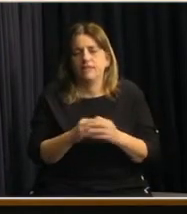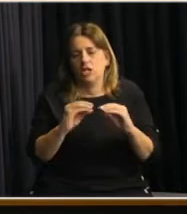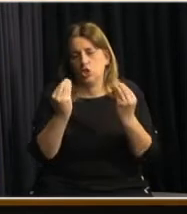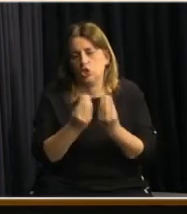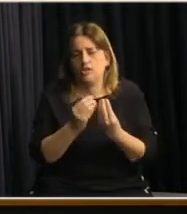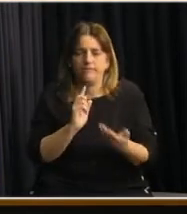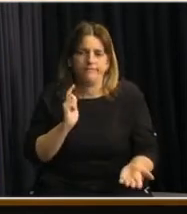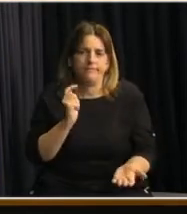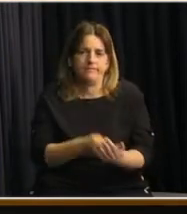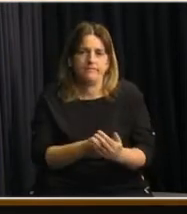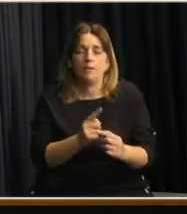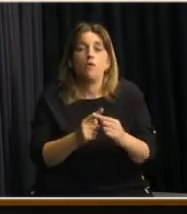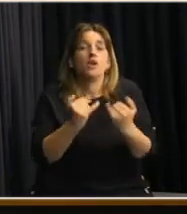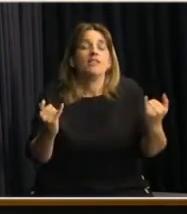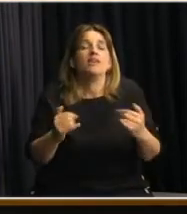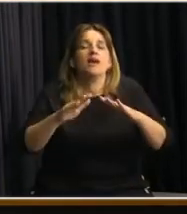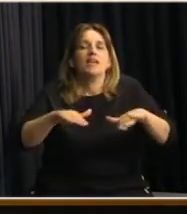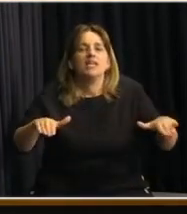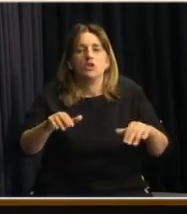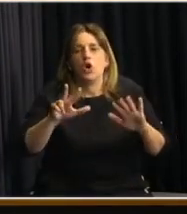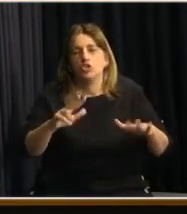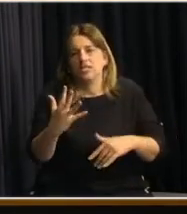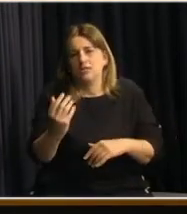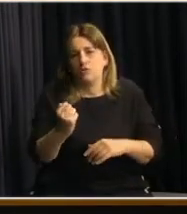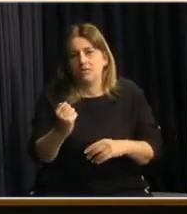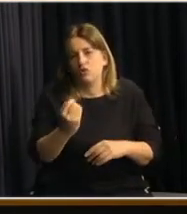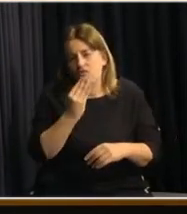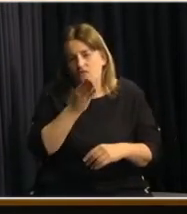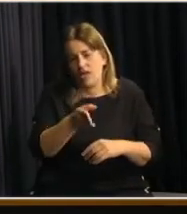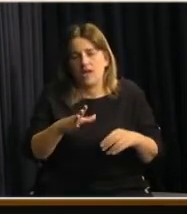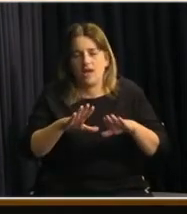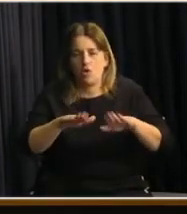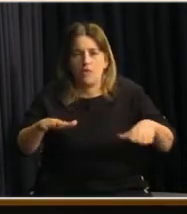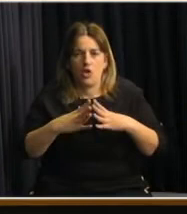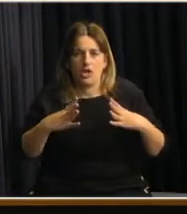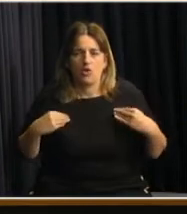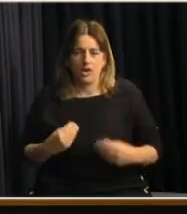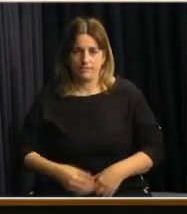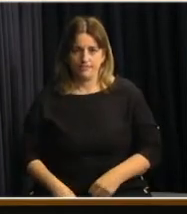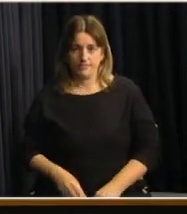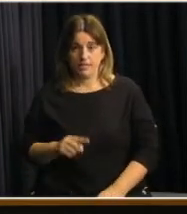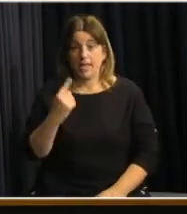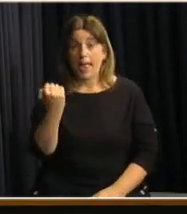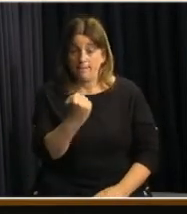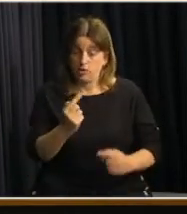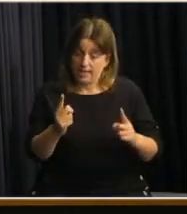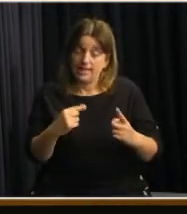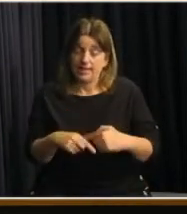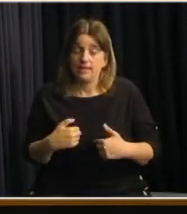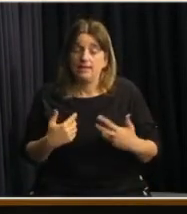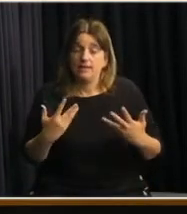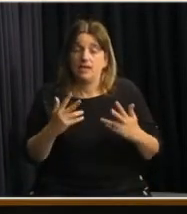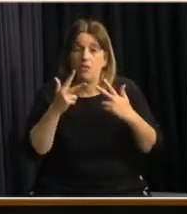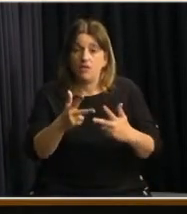dice la Ministra, por niño usuario del comedor escolar. Lo importante acá es que